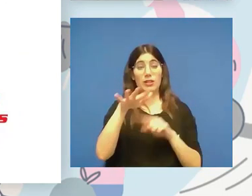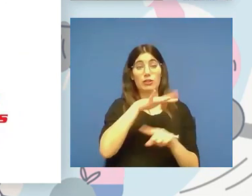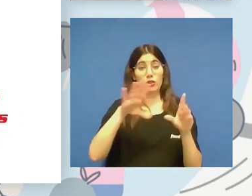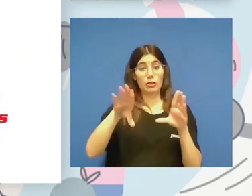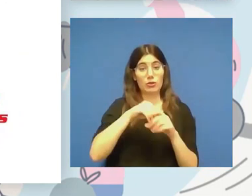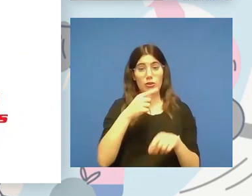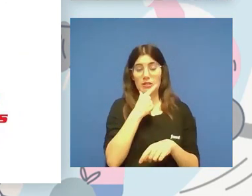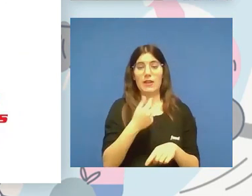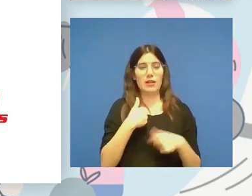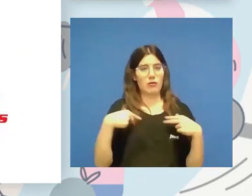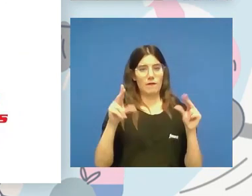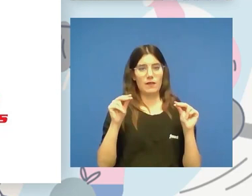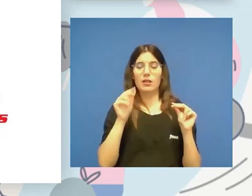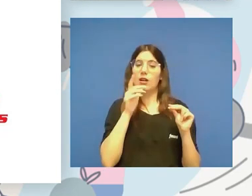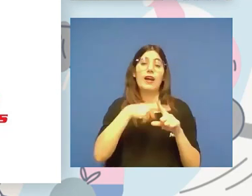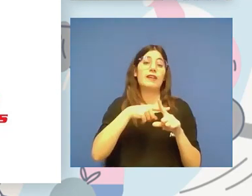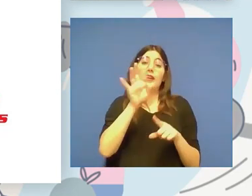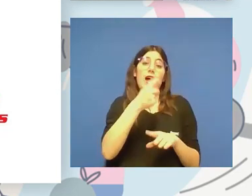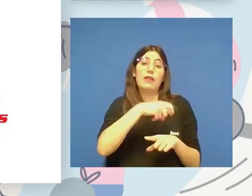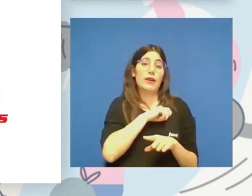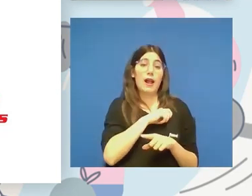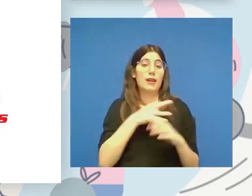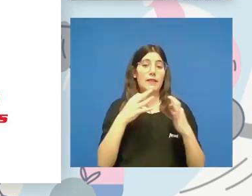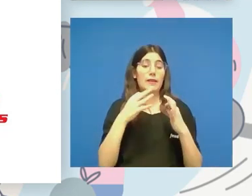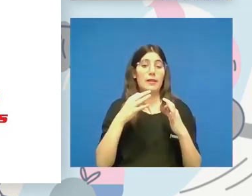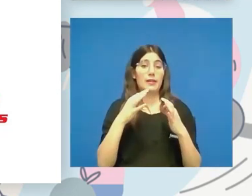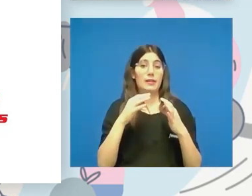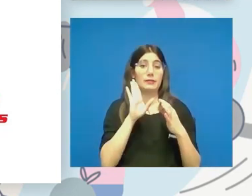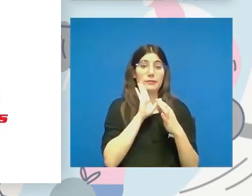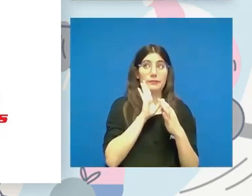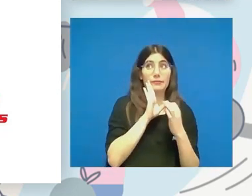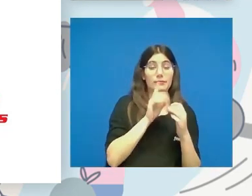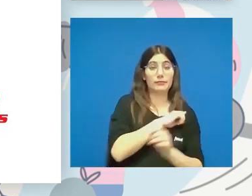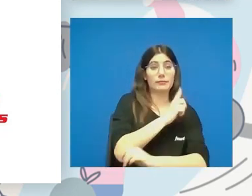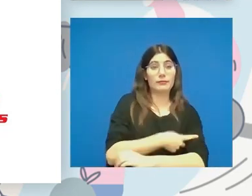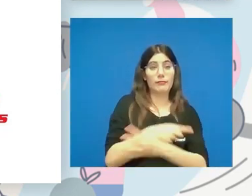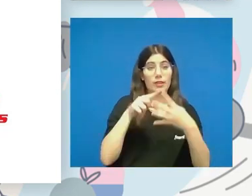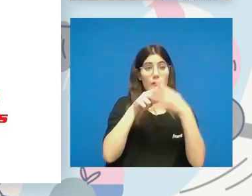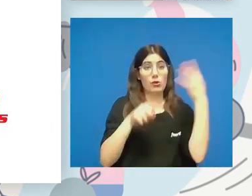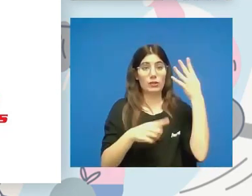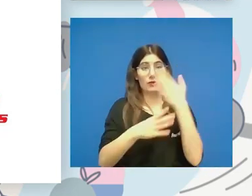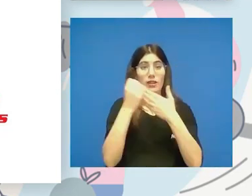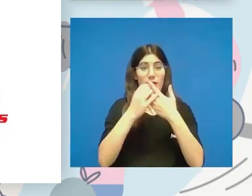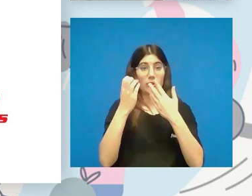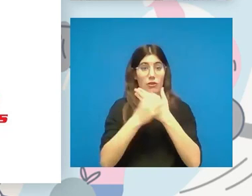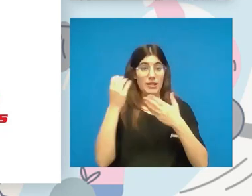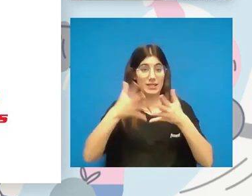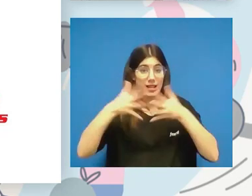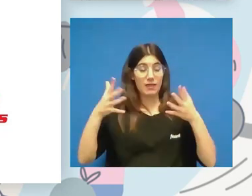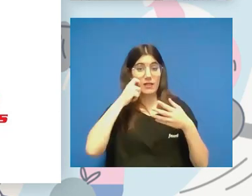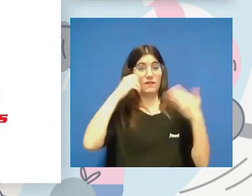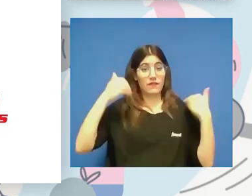Os lo dejo aquí, a nivel nacional, pues habrá que alinear pues estas deportes que tienen las cuatro grandes federaciones, físicos,